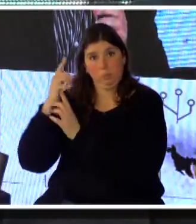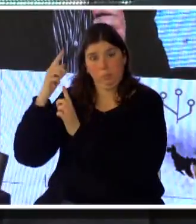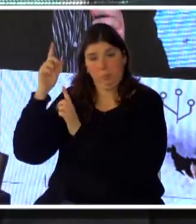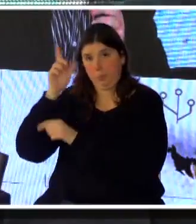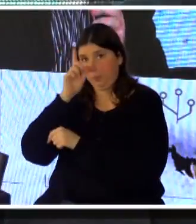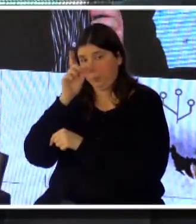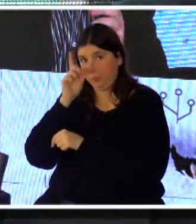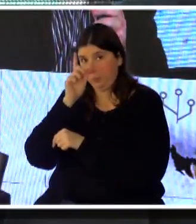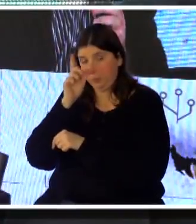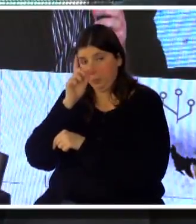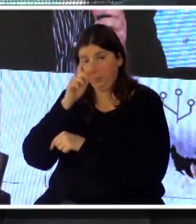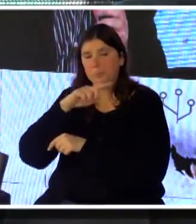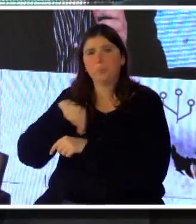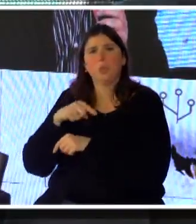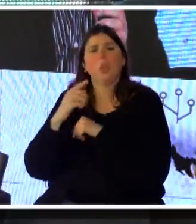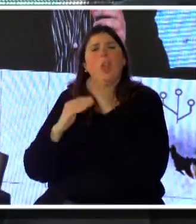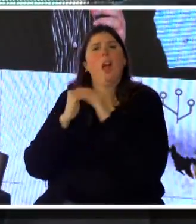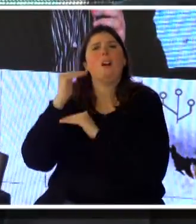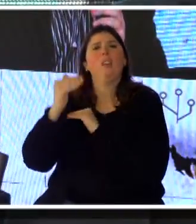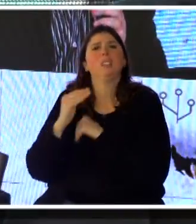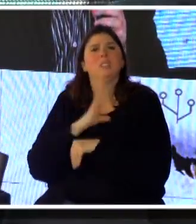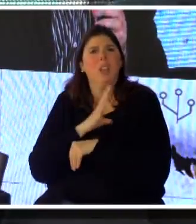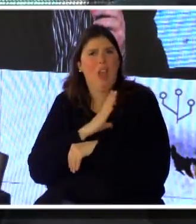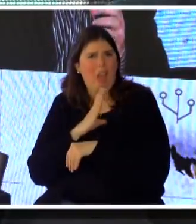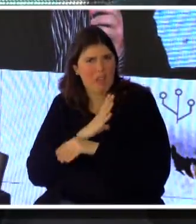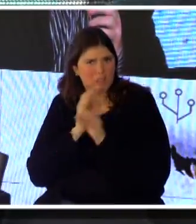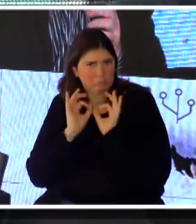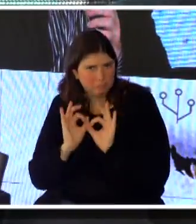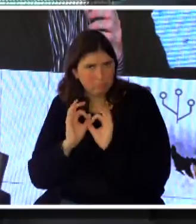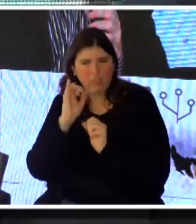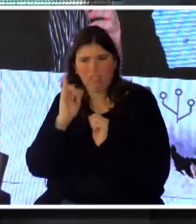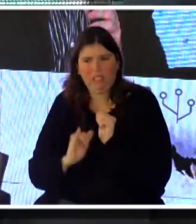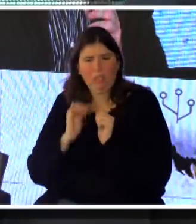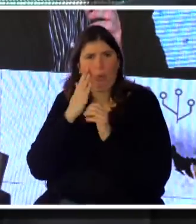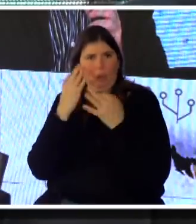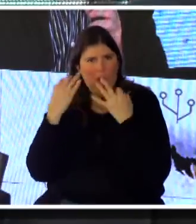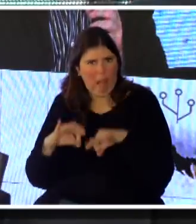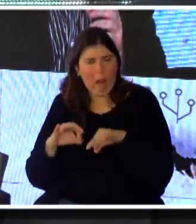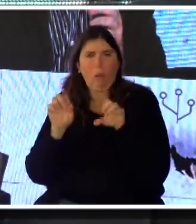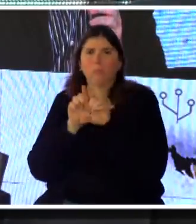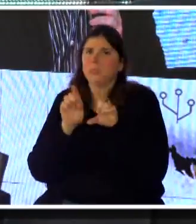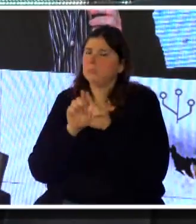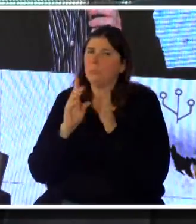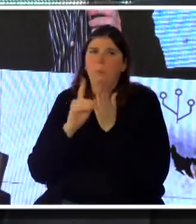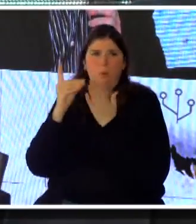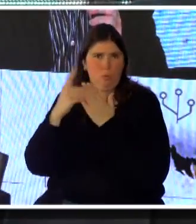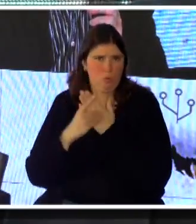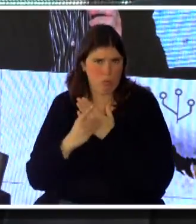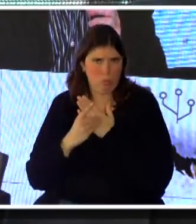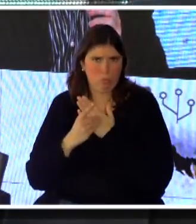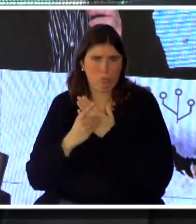están las metas, dónde está el avance del indicador real, y lo mismo sucede para los proyectos, los proyectos que